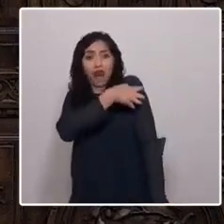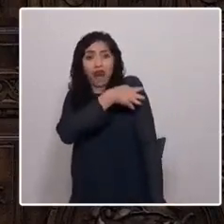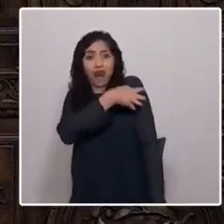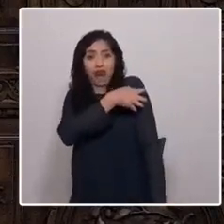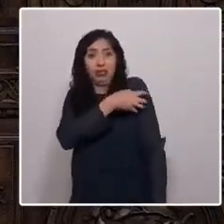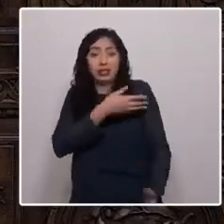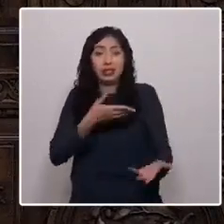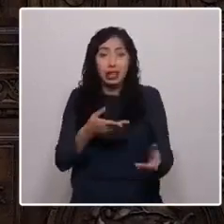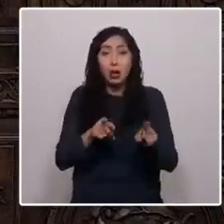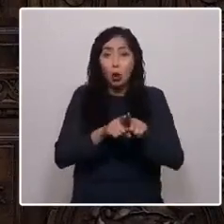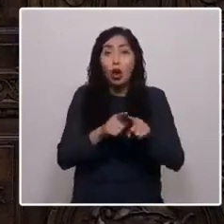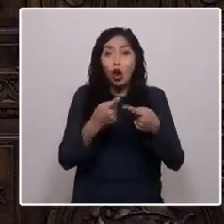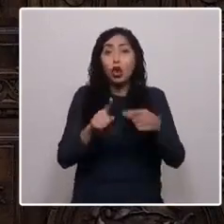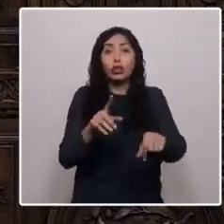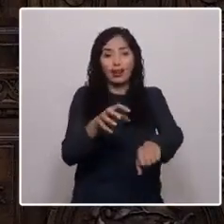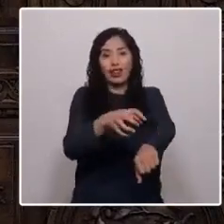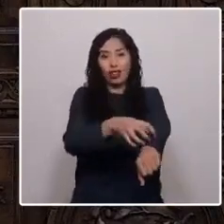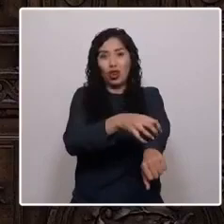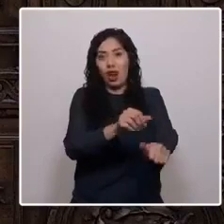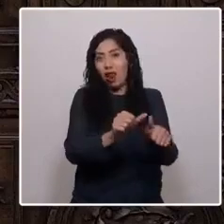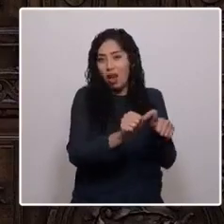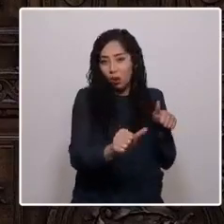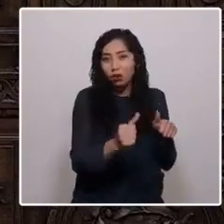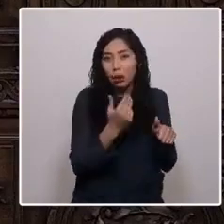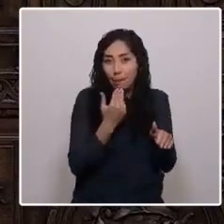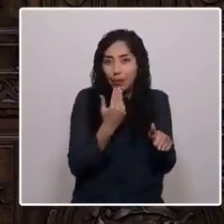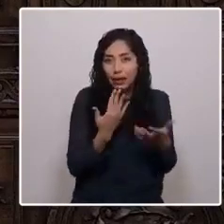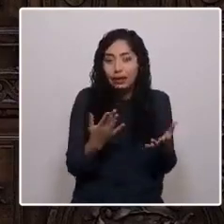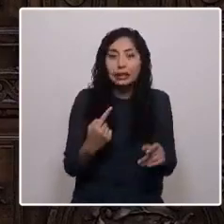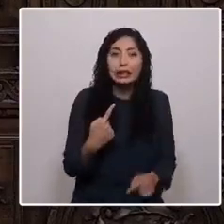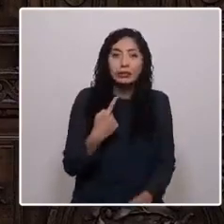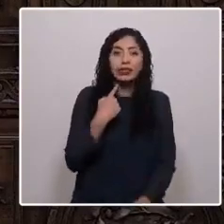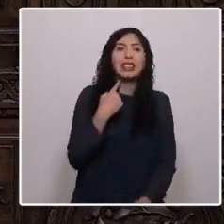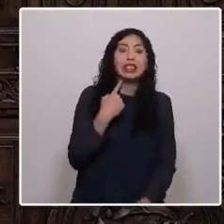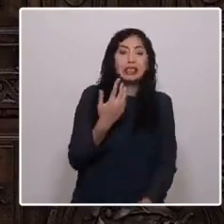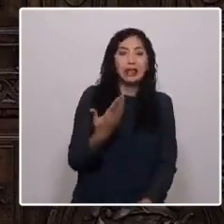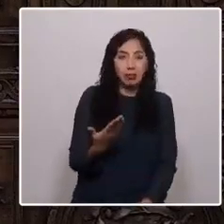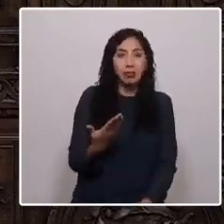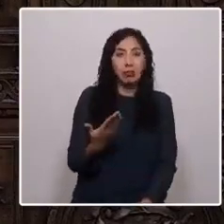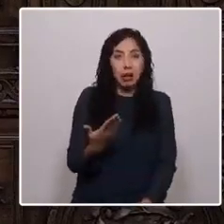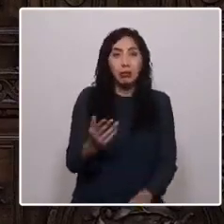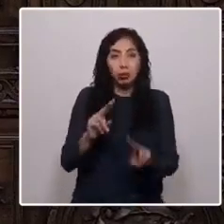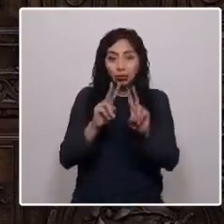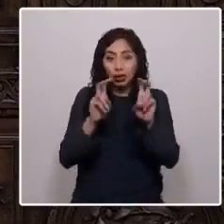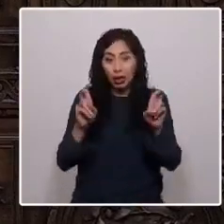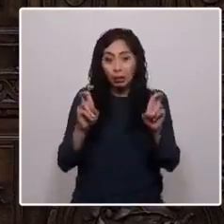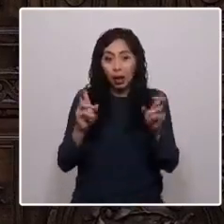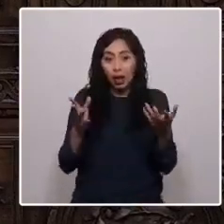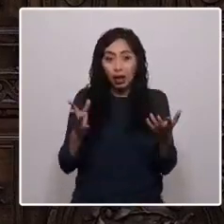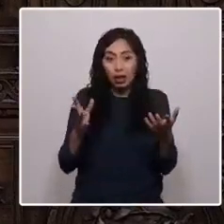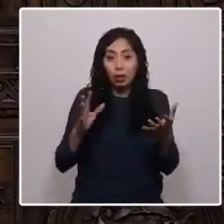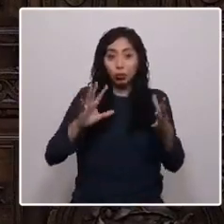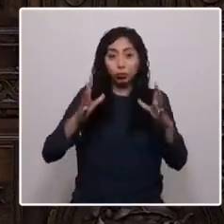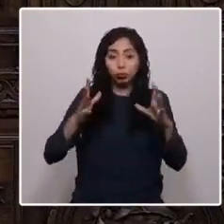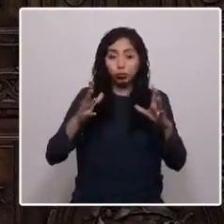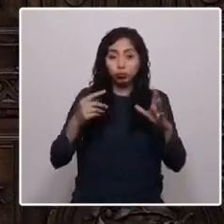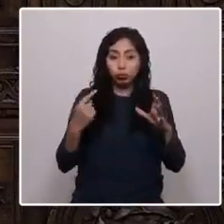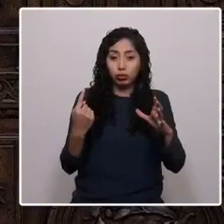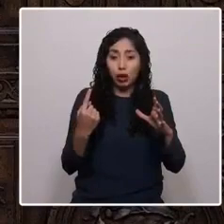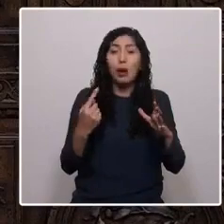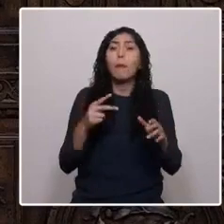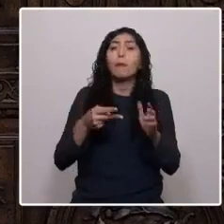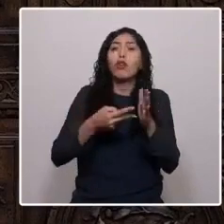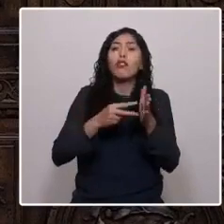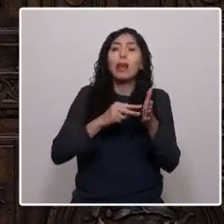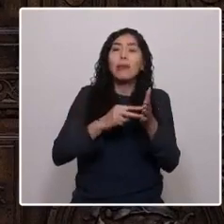características, altos índices de victimización sobre 10 puntos del promedio nacional, una crisis migratoria